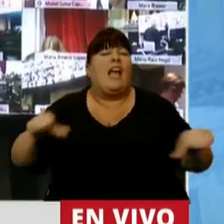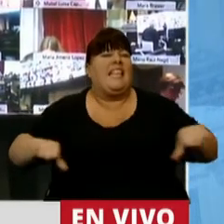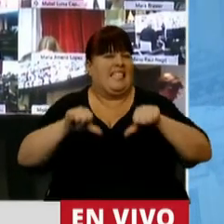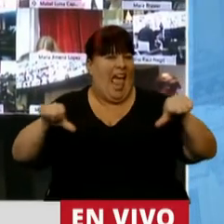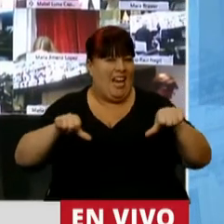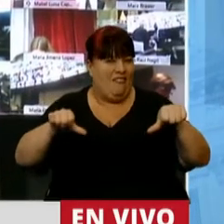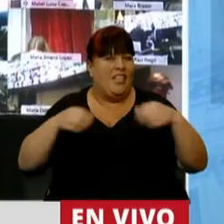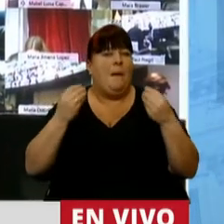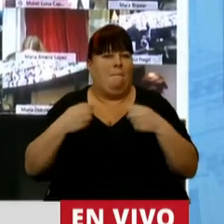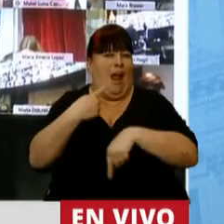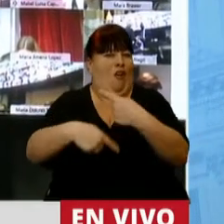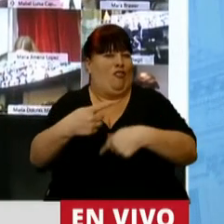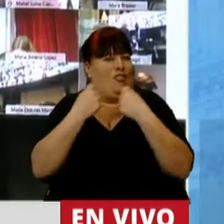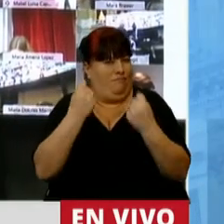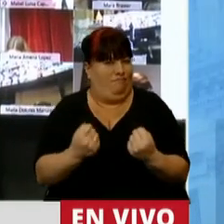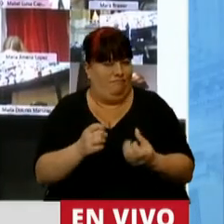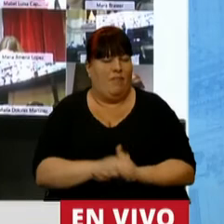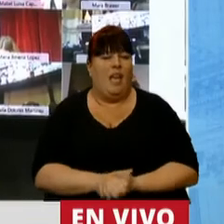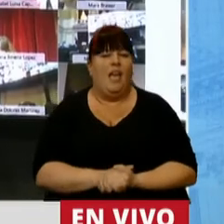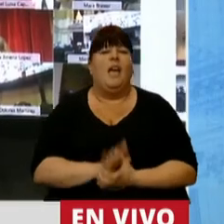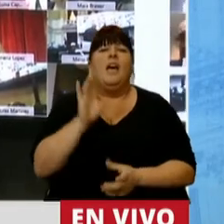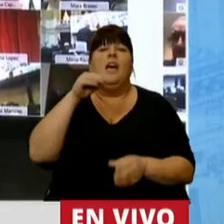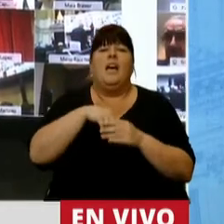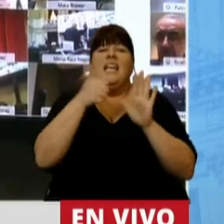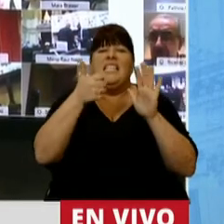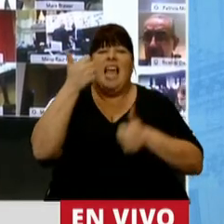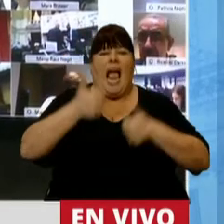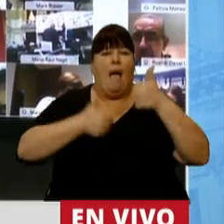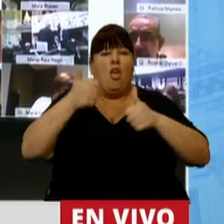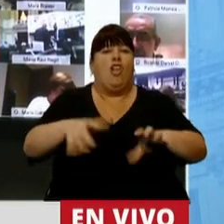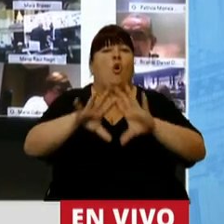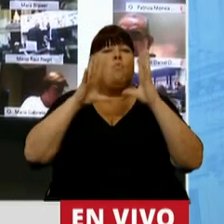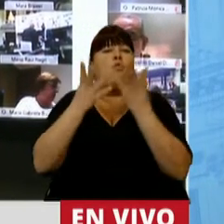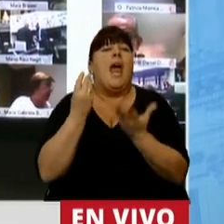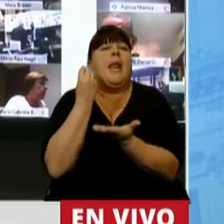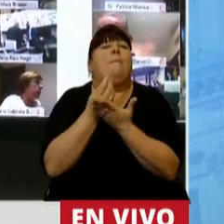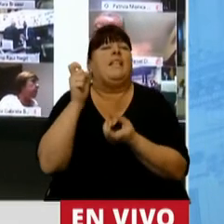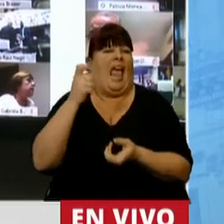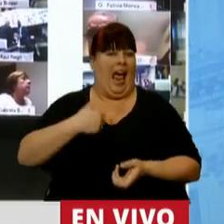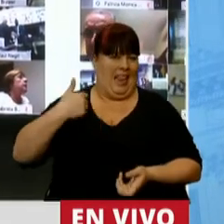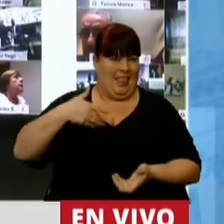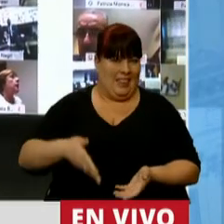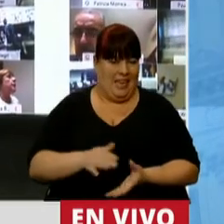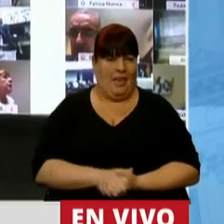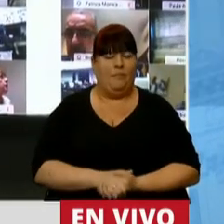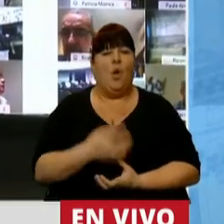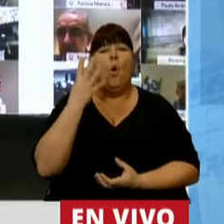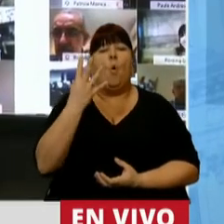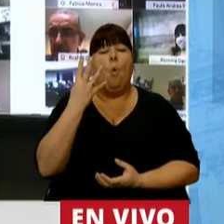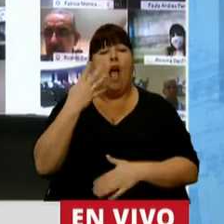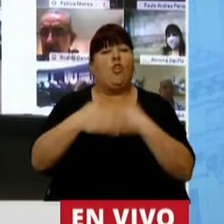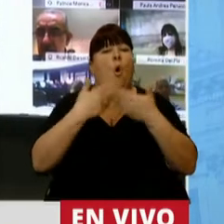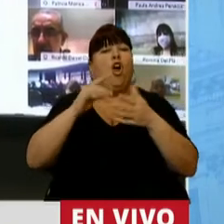sacrificio para seguir adelante. Participó en 6 campeonatos del mundo representando a la Argentina y en 4